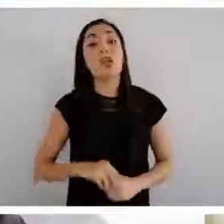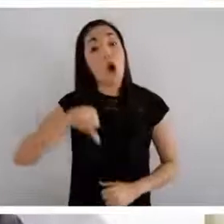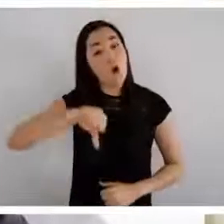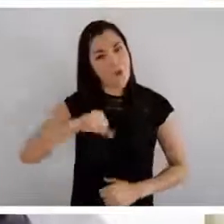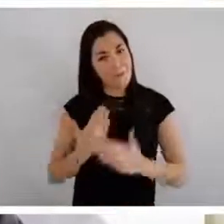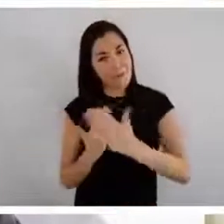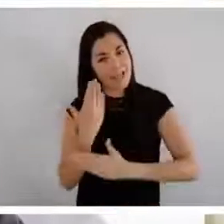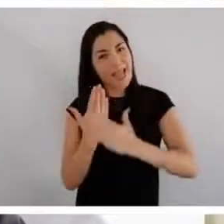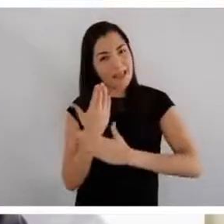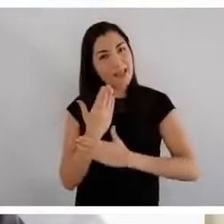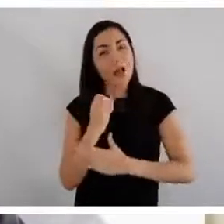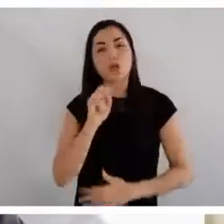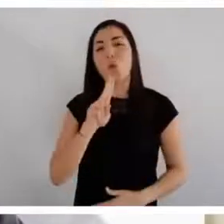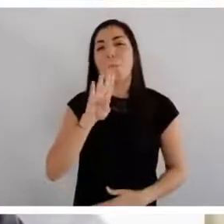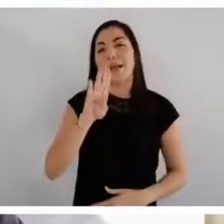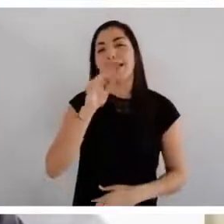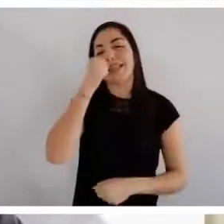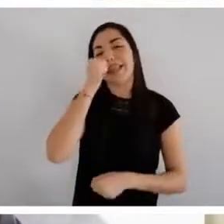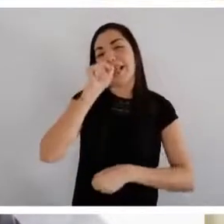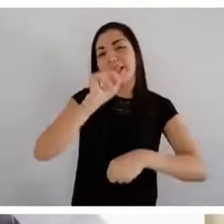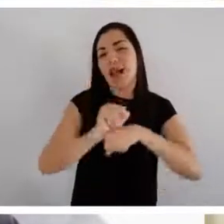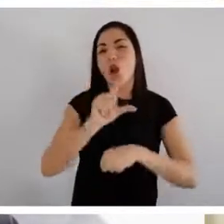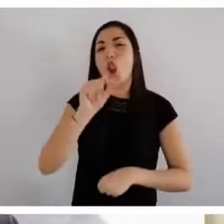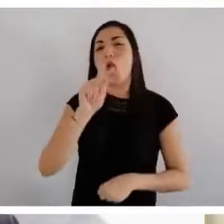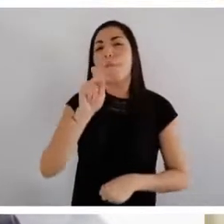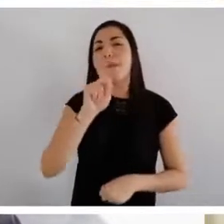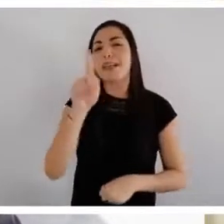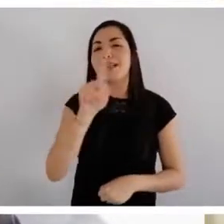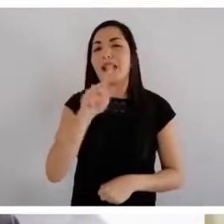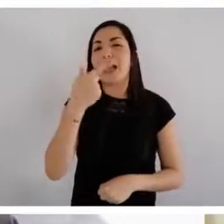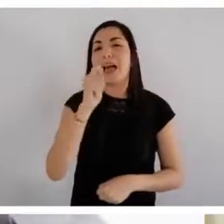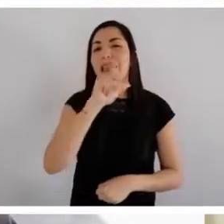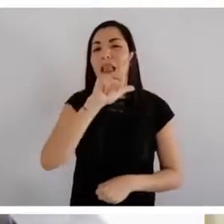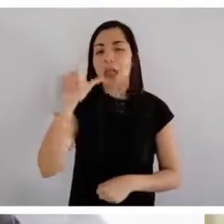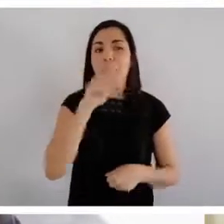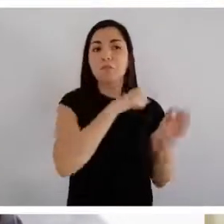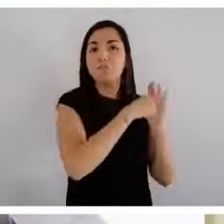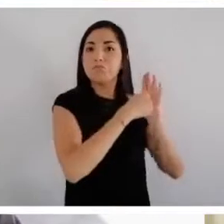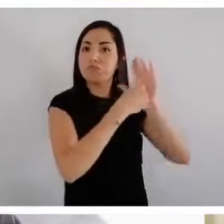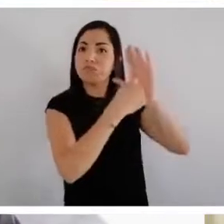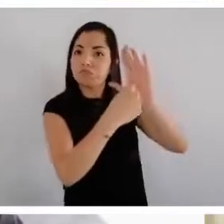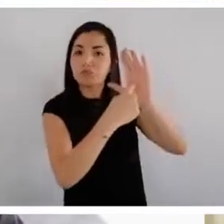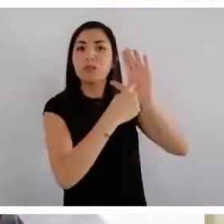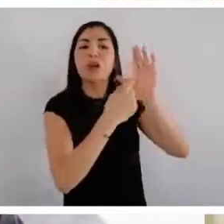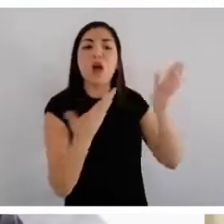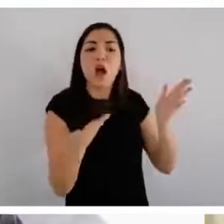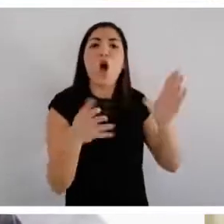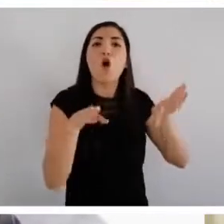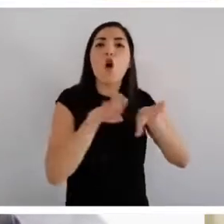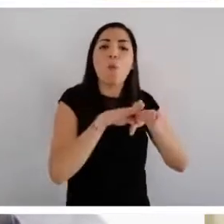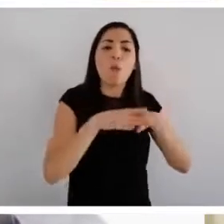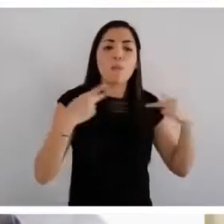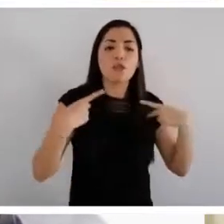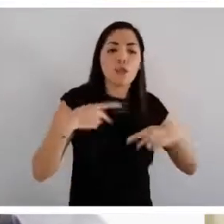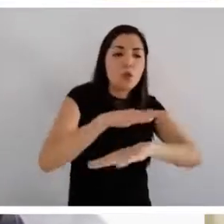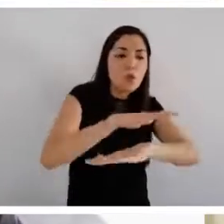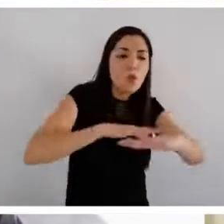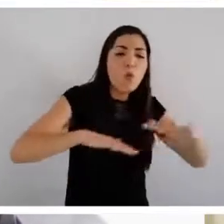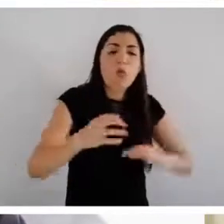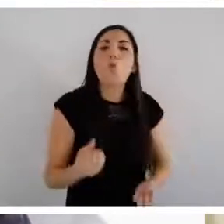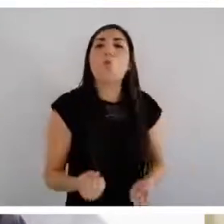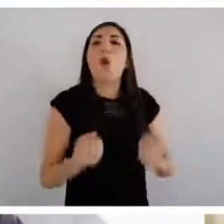Esta mañana, el subsecretario Hugo López-Gatell presentó un informe de reducción de movilidad para evaluar las acciones de aislamiento en todo el país.